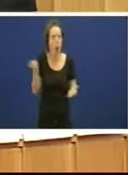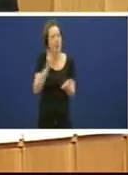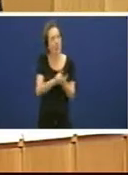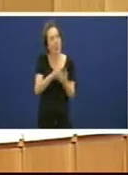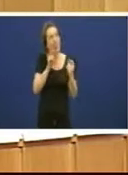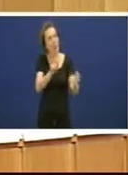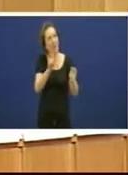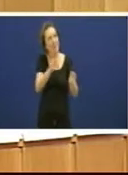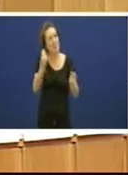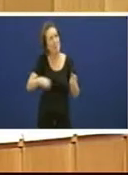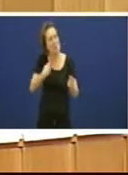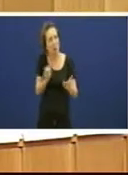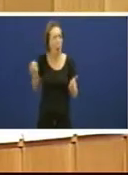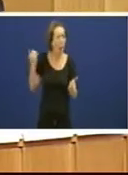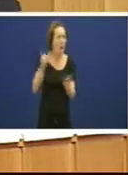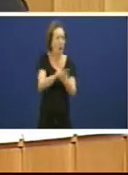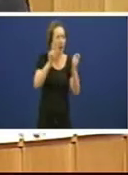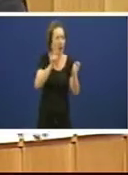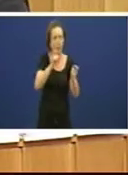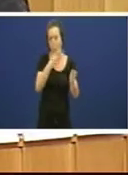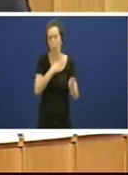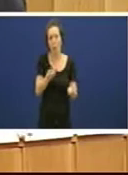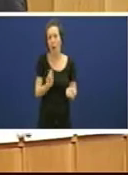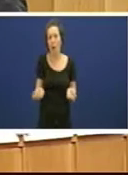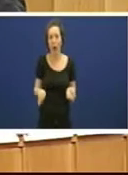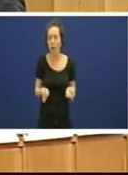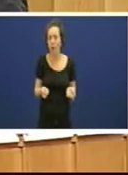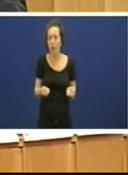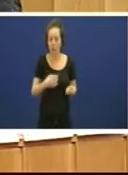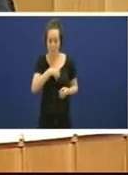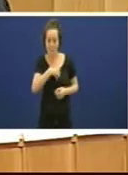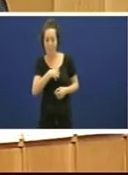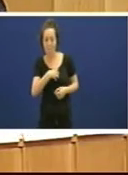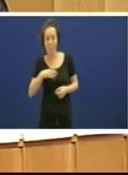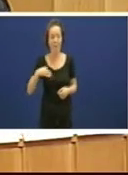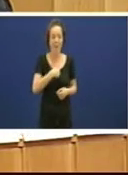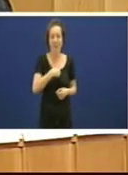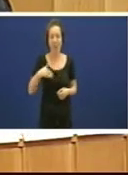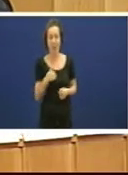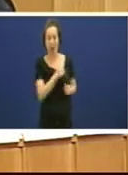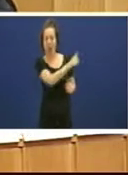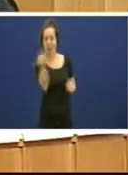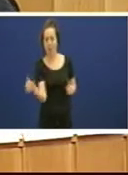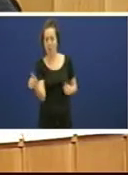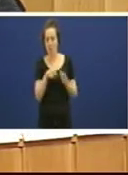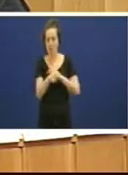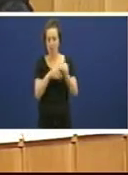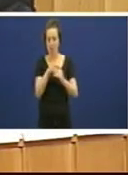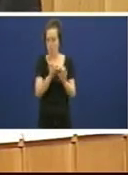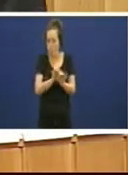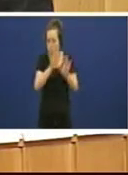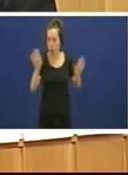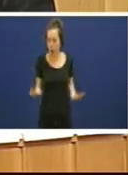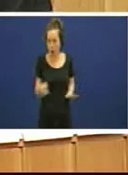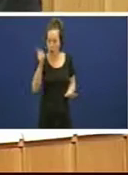neste proceso está claro que neste proceso de liquidación e bancarización das caixas hai un consenso de fondo entre o